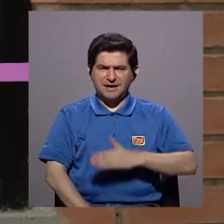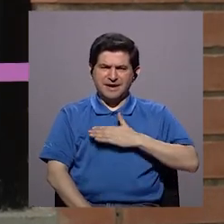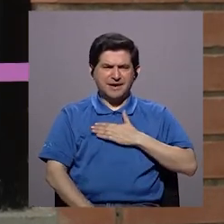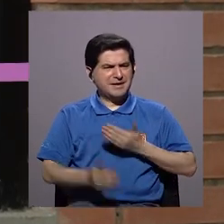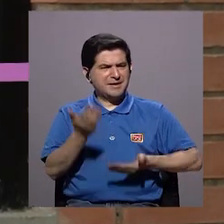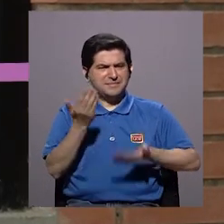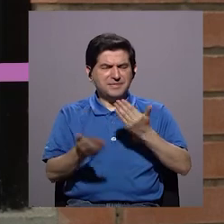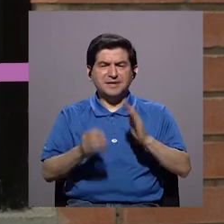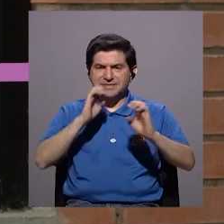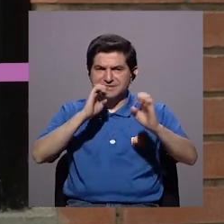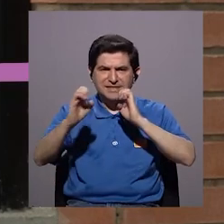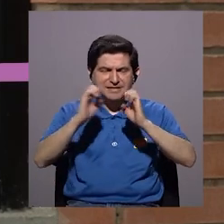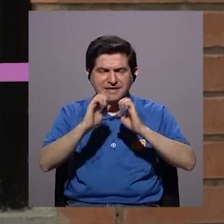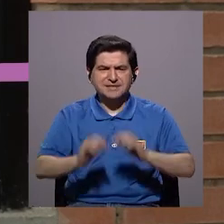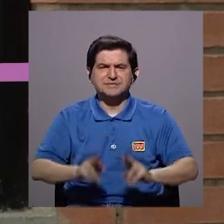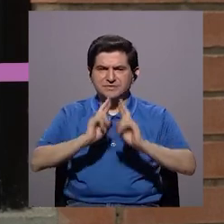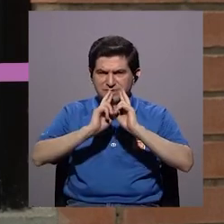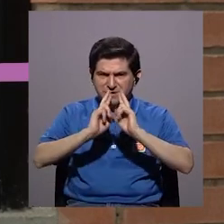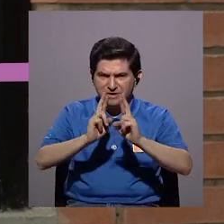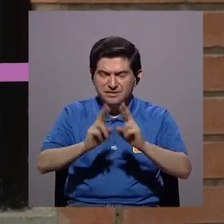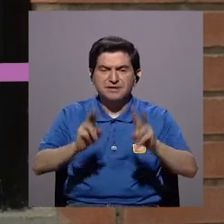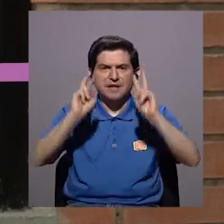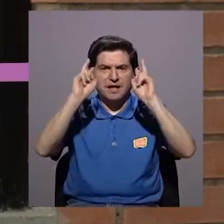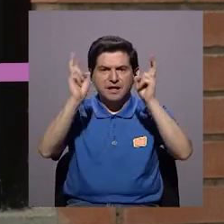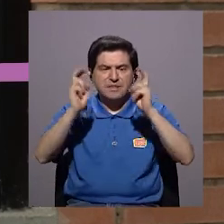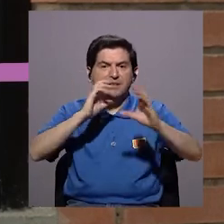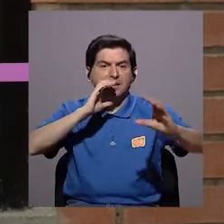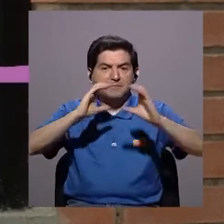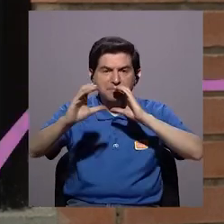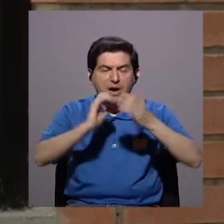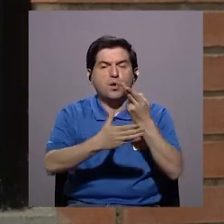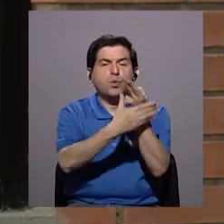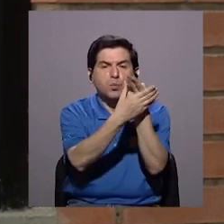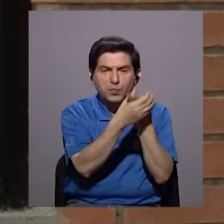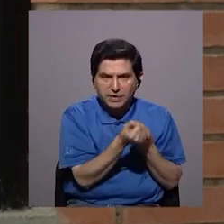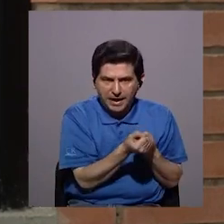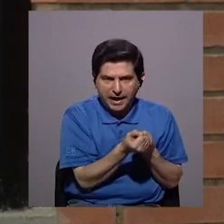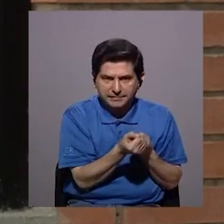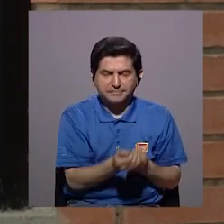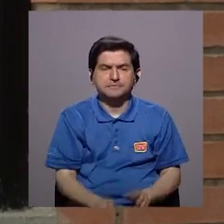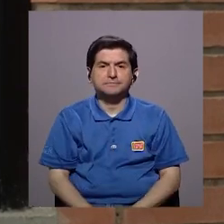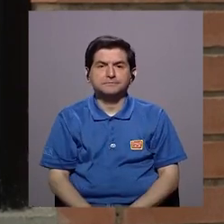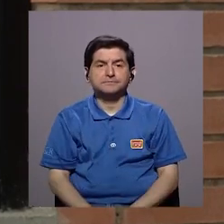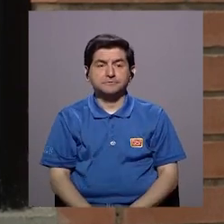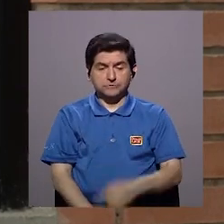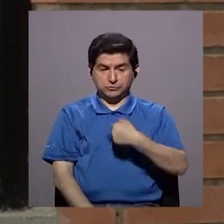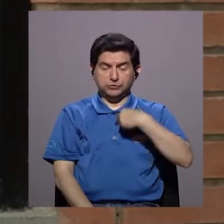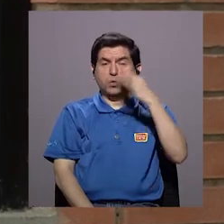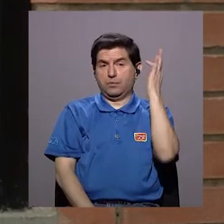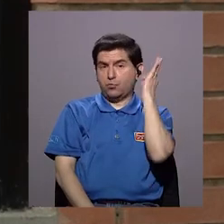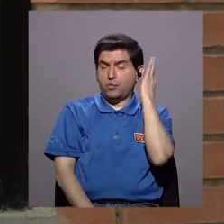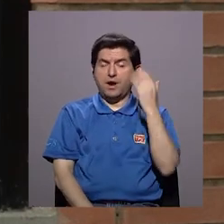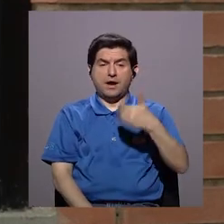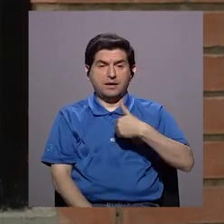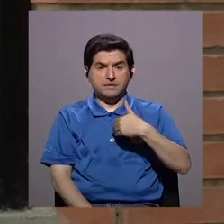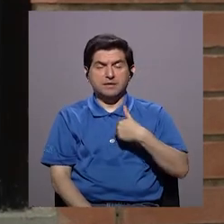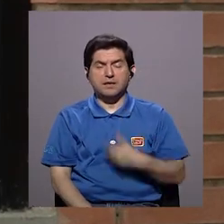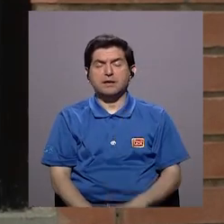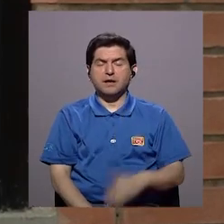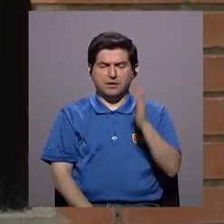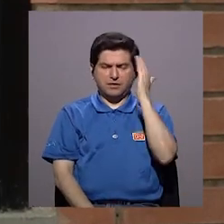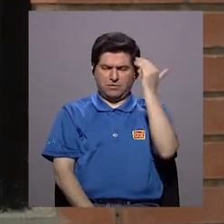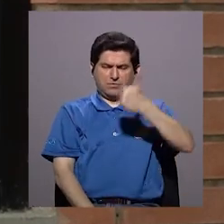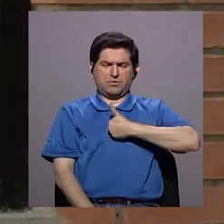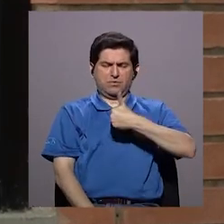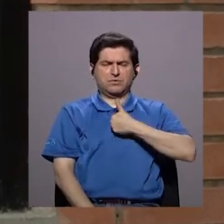lo que me deja, digamos, de esta entrevista es el tema de la comunicación de la pareja, porque si bien es cierto, yo como mujer tengo que tener